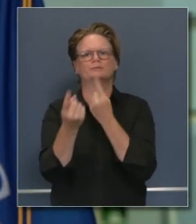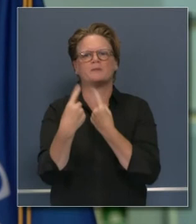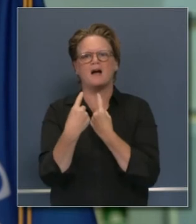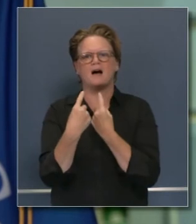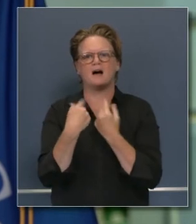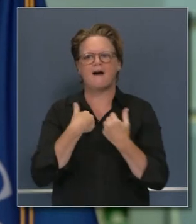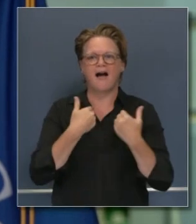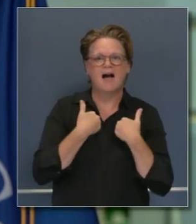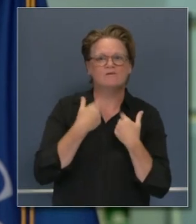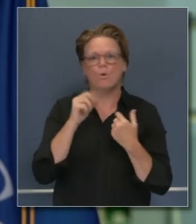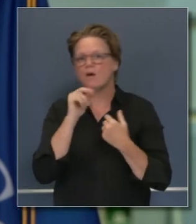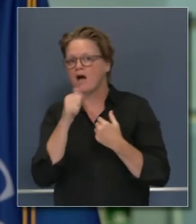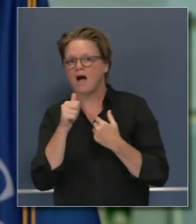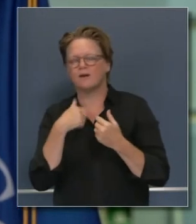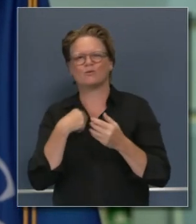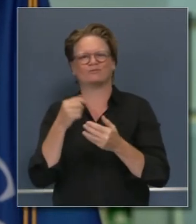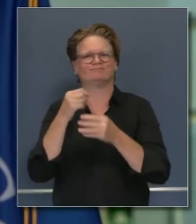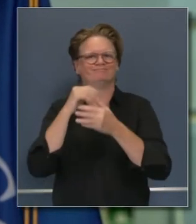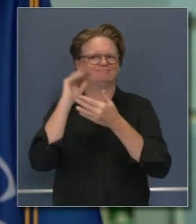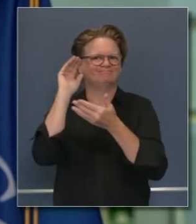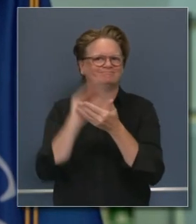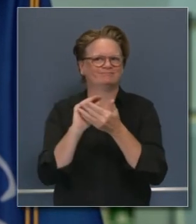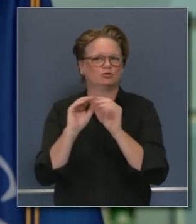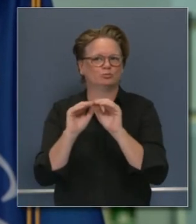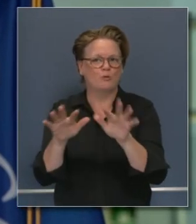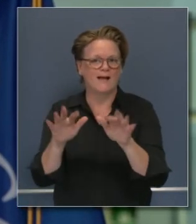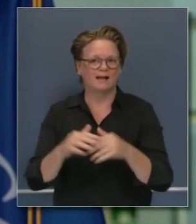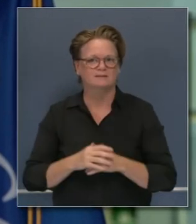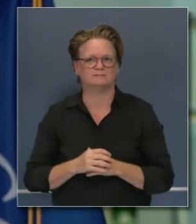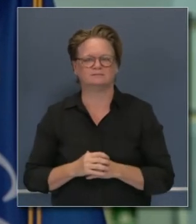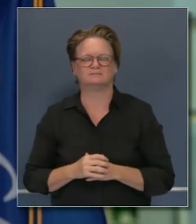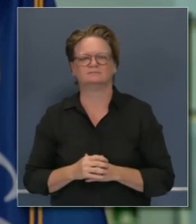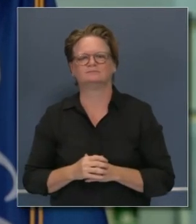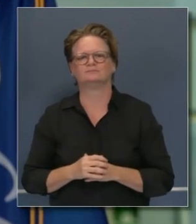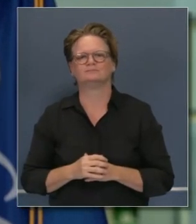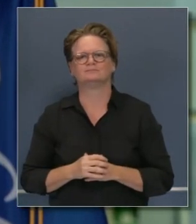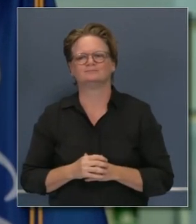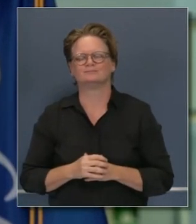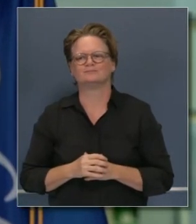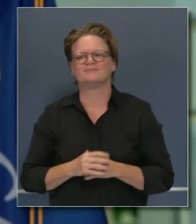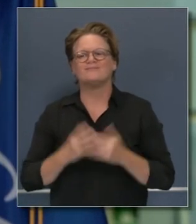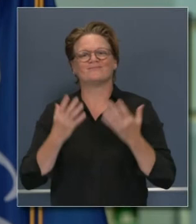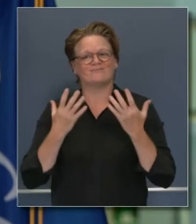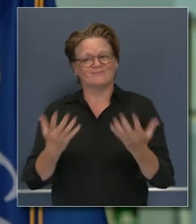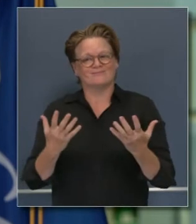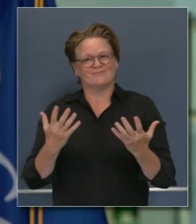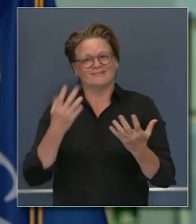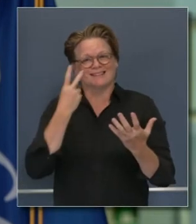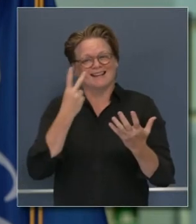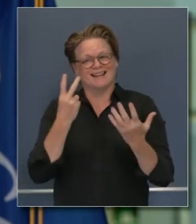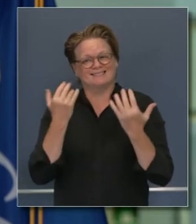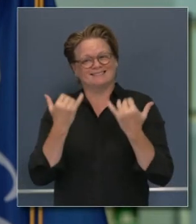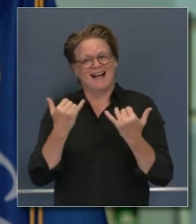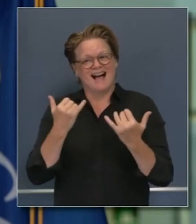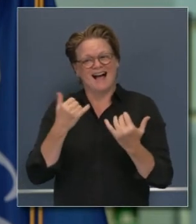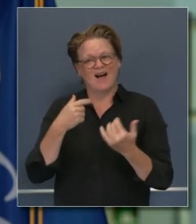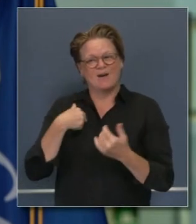gracias doctor la última palabra aquí y ya lo vieron ustedes con esas